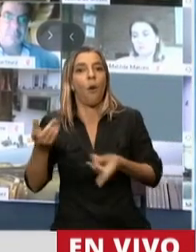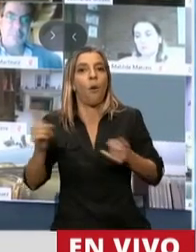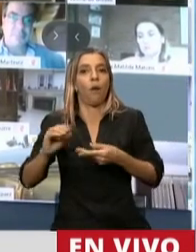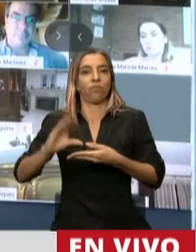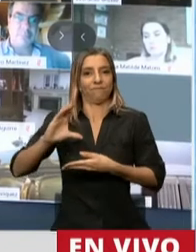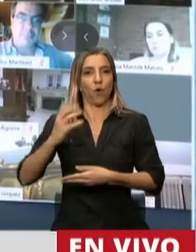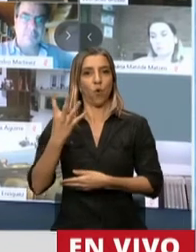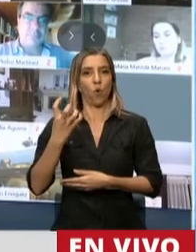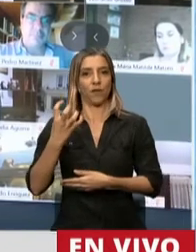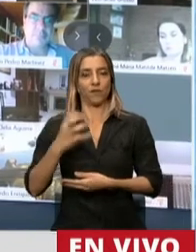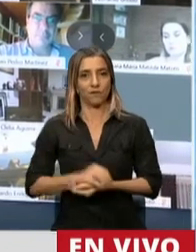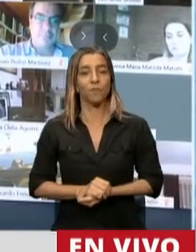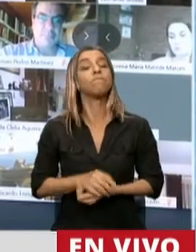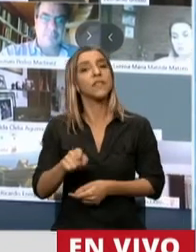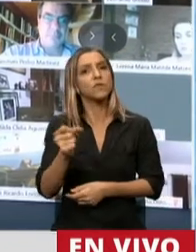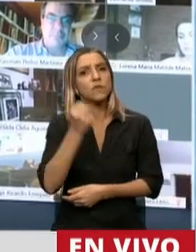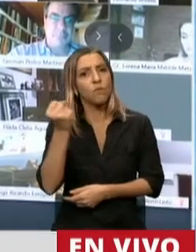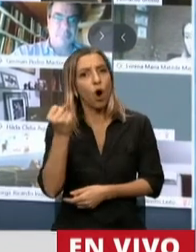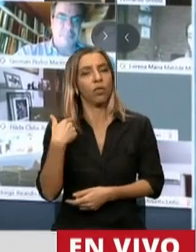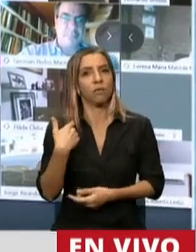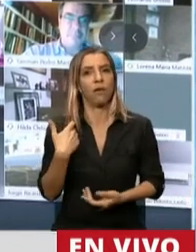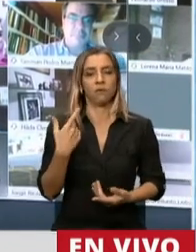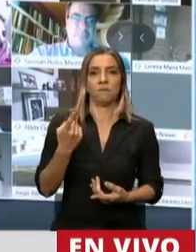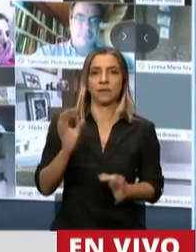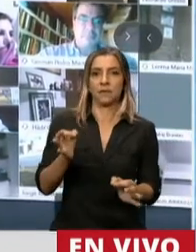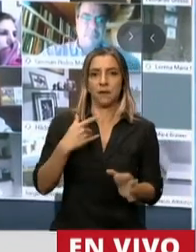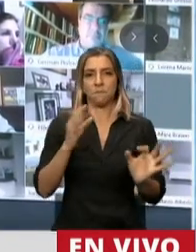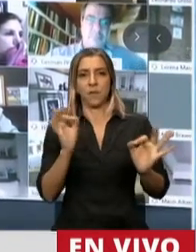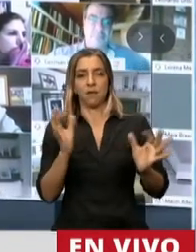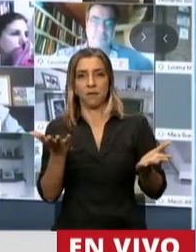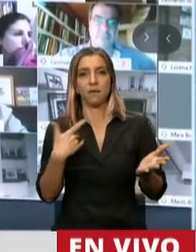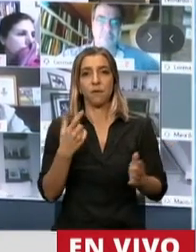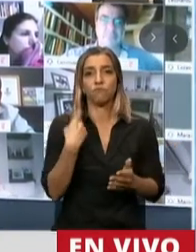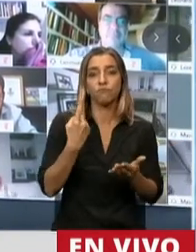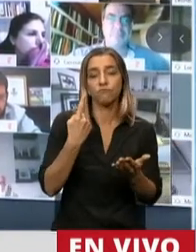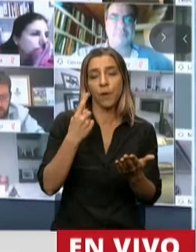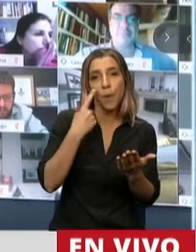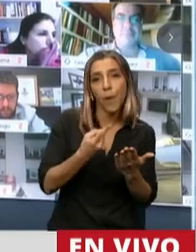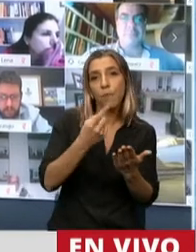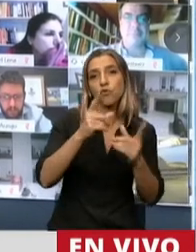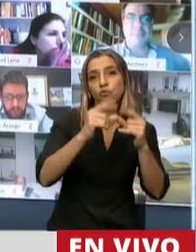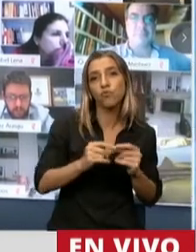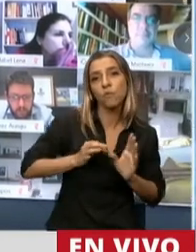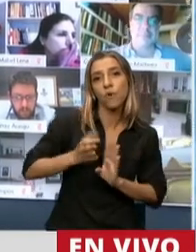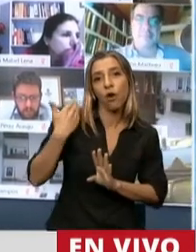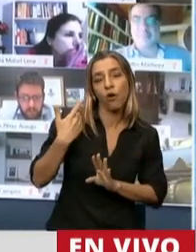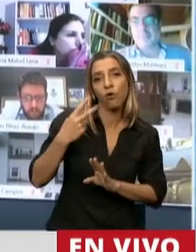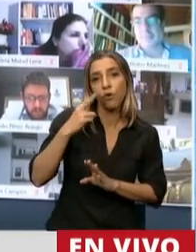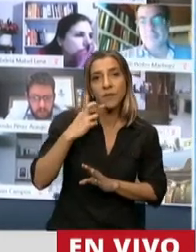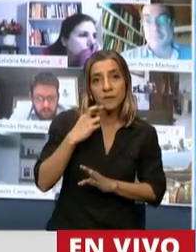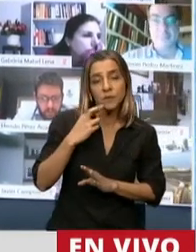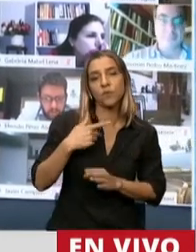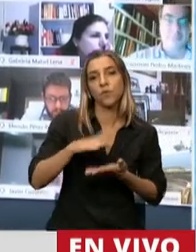parece que es importante señalar esto, porque si vemos cuáles son los números del año 2019 en relación